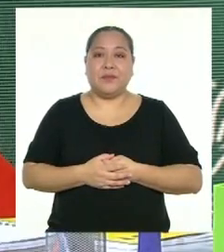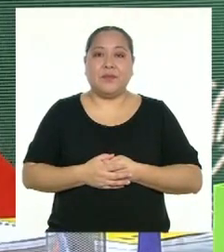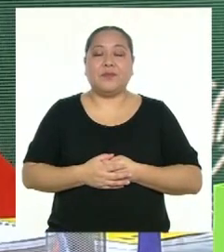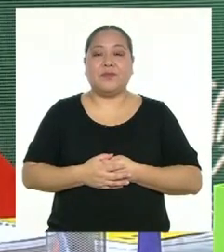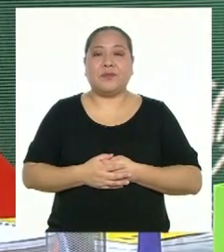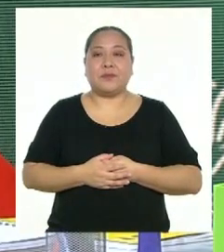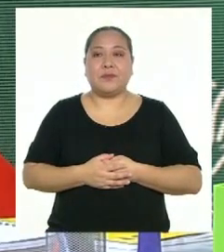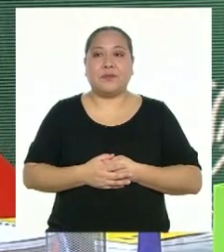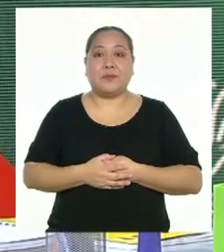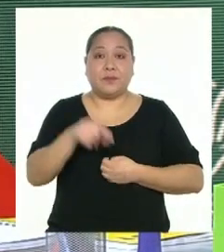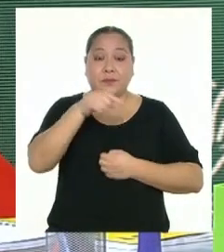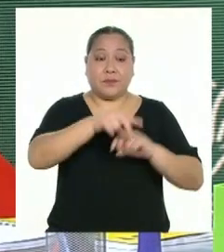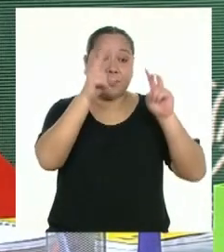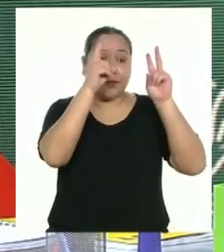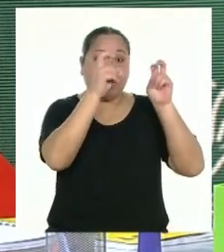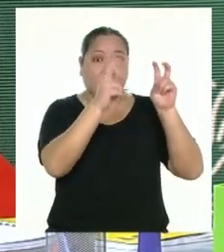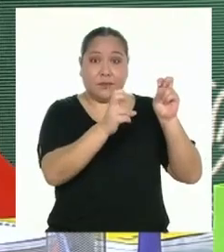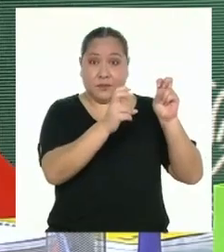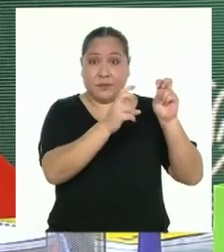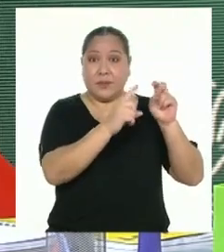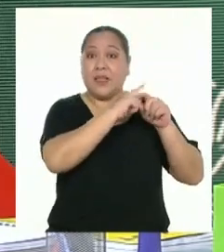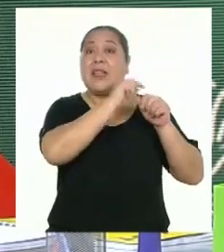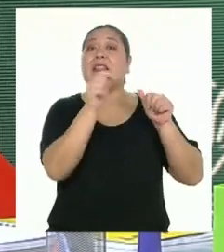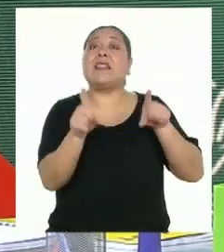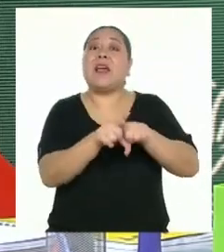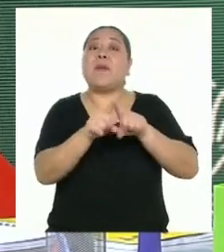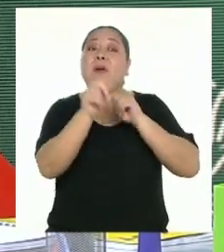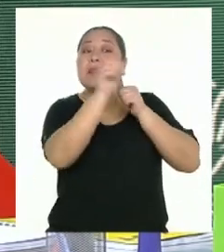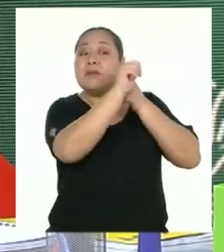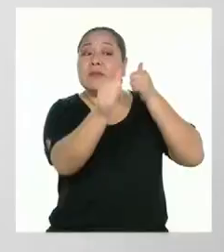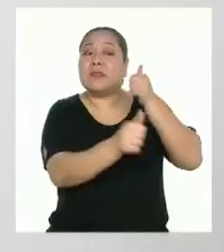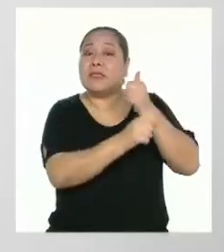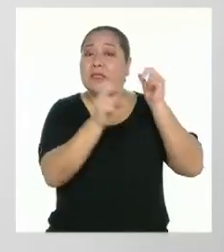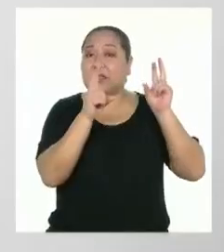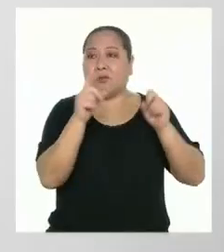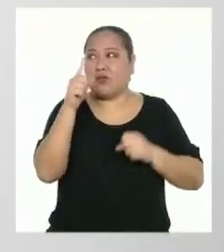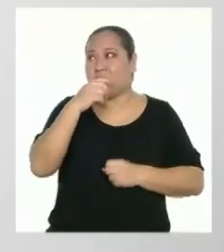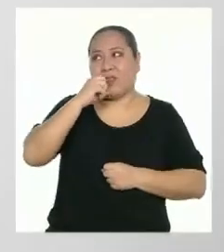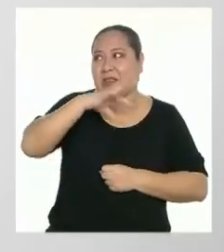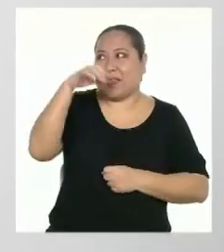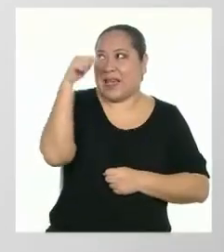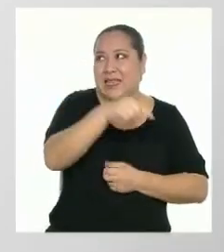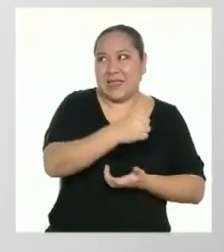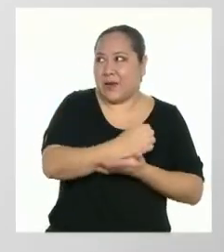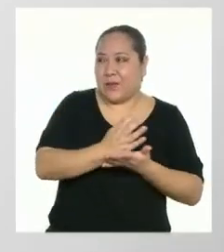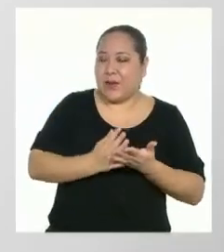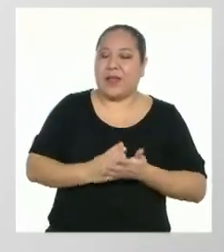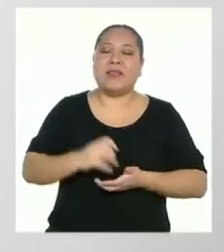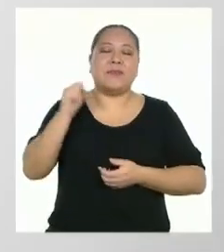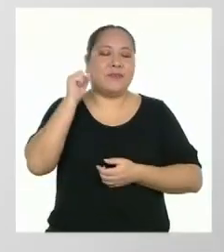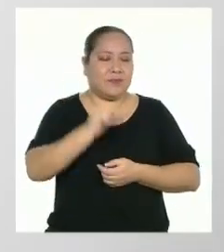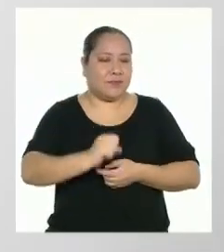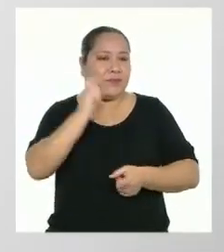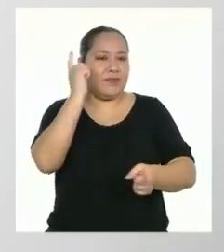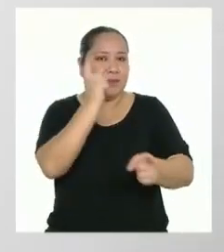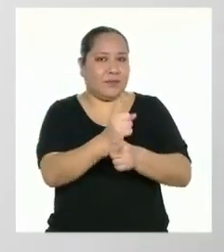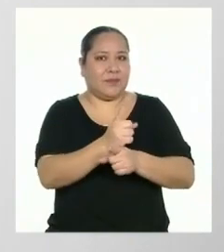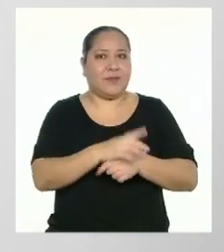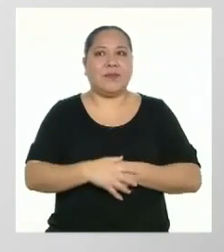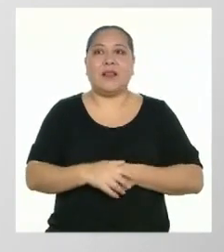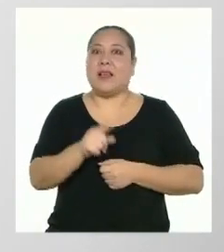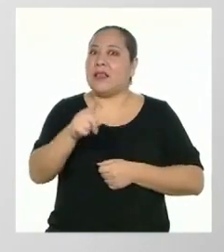En los títulos y subtítulos no se mencionaba este detalle. Así es, Rodrigo. Por eso,